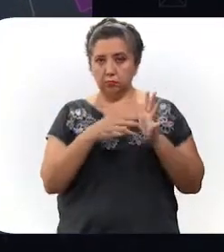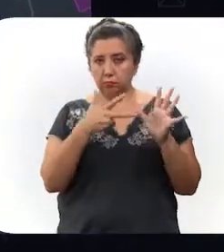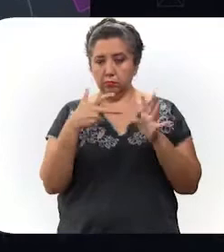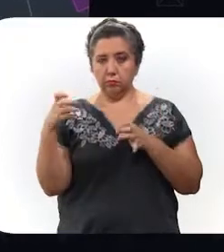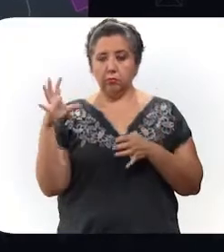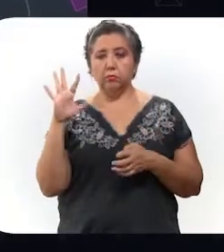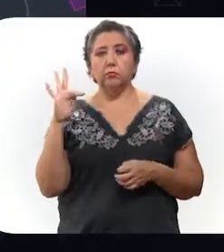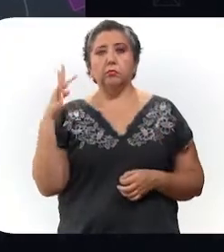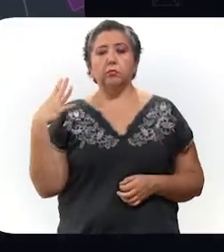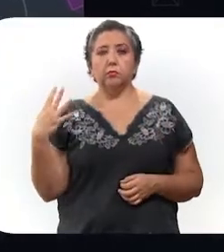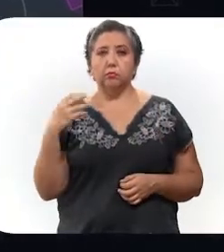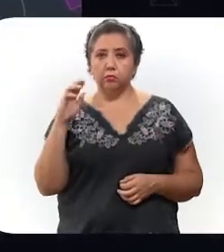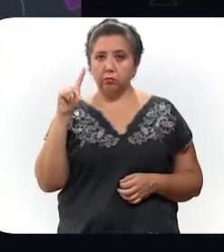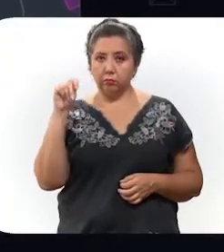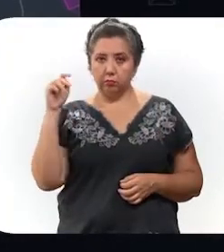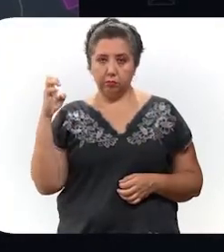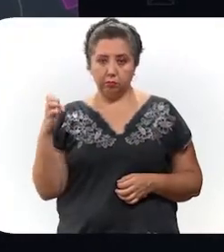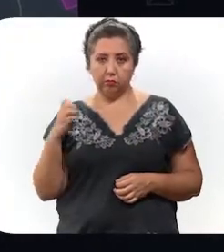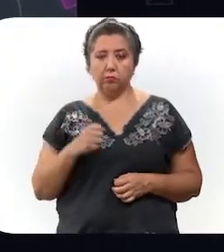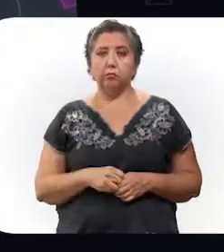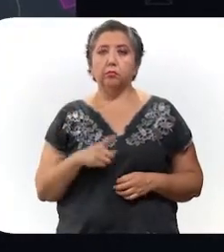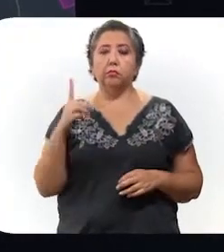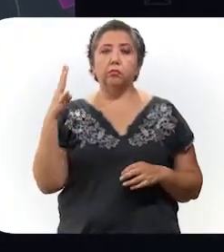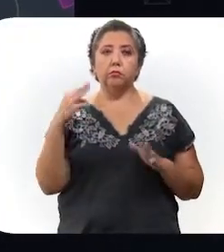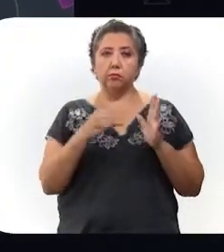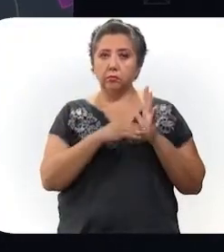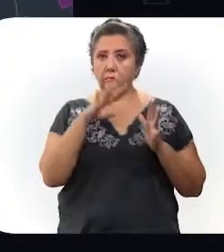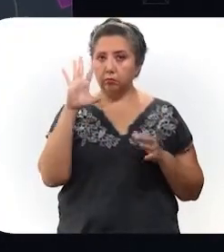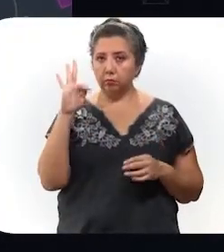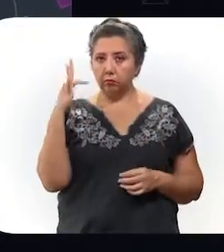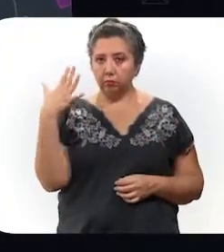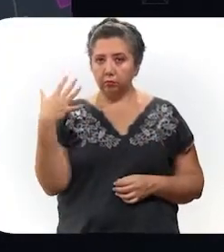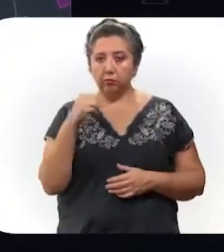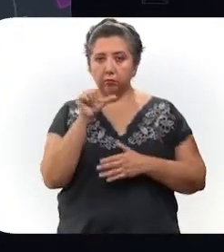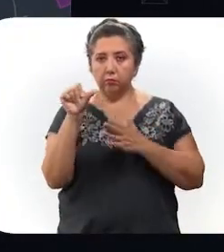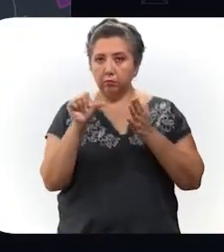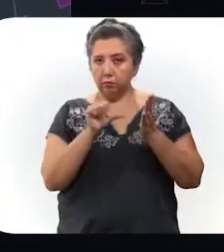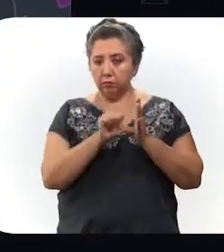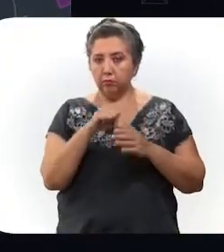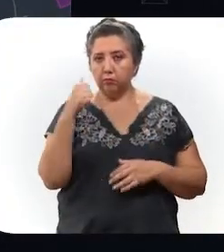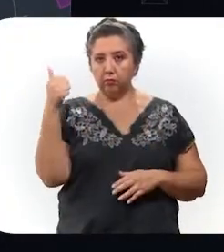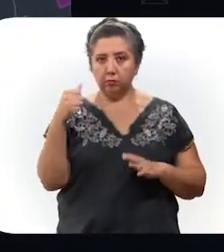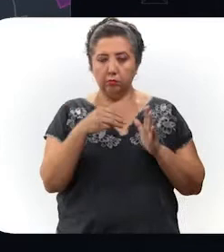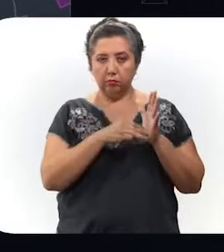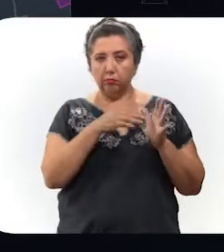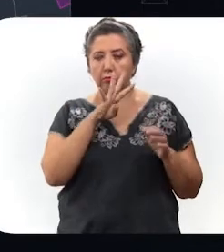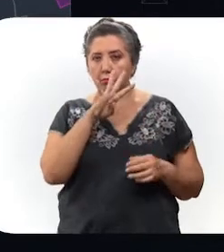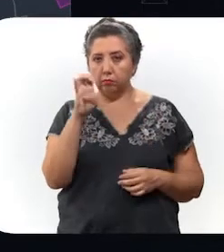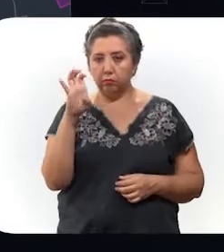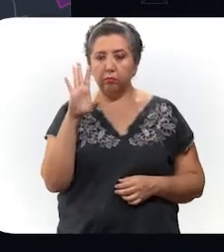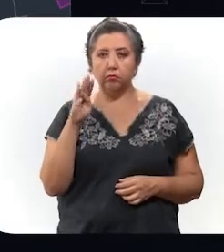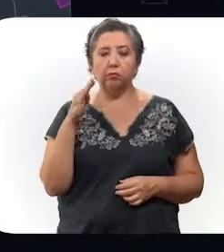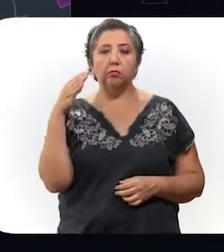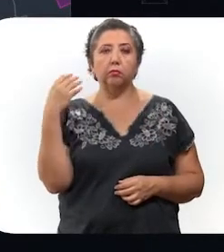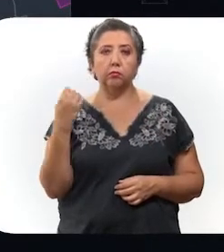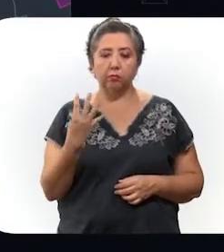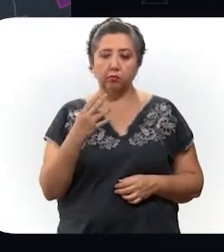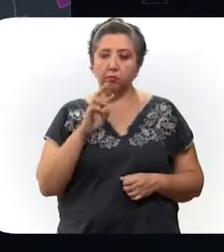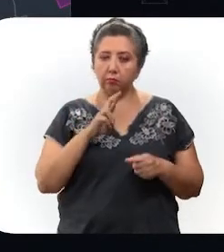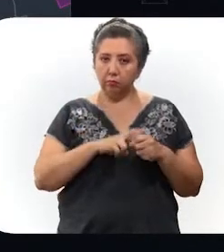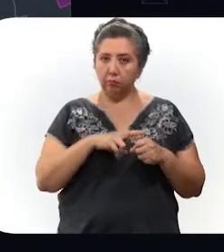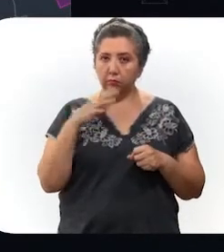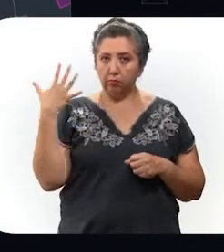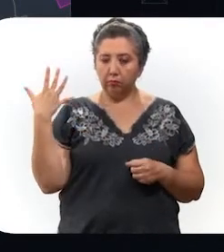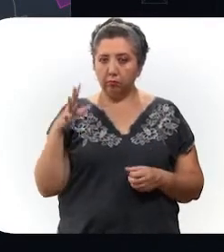en zona oriente, 4,045 en zona centro, 6,494 en la zona sur, 10